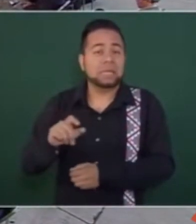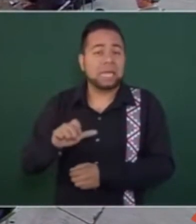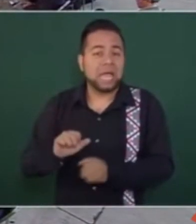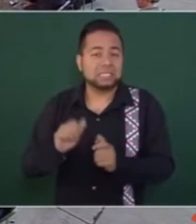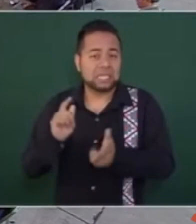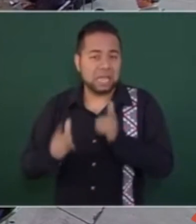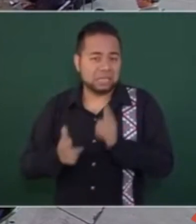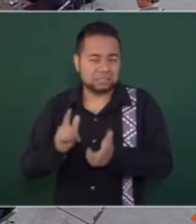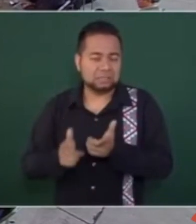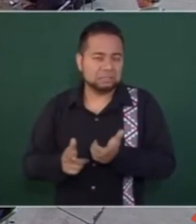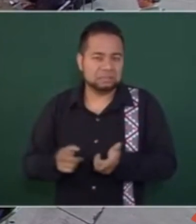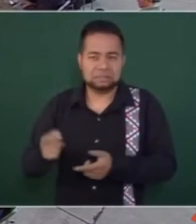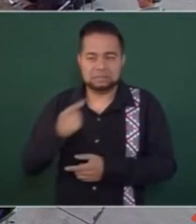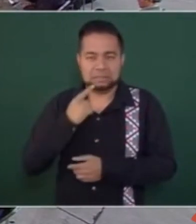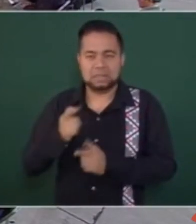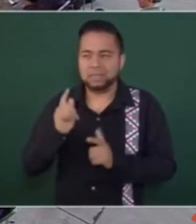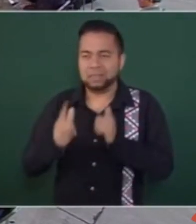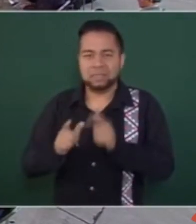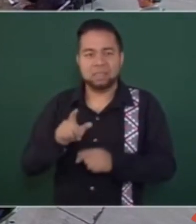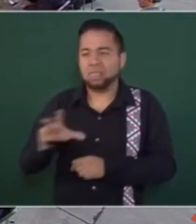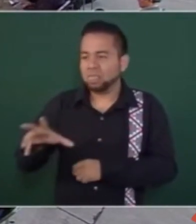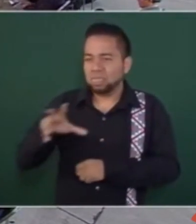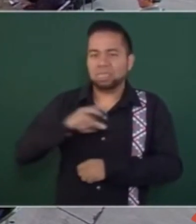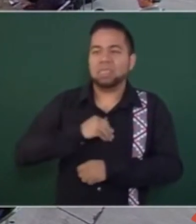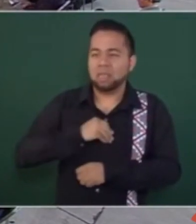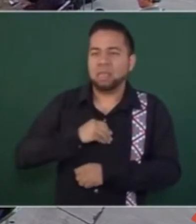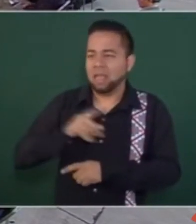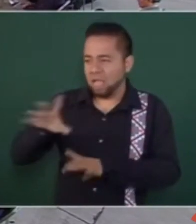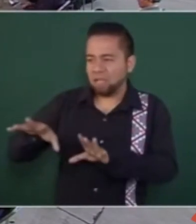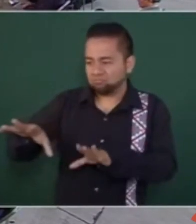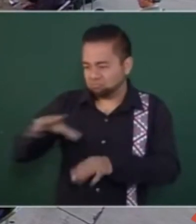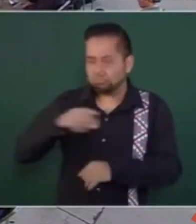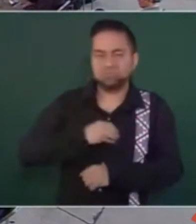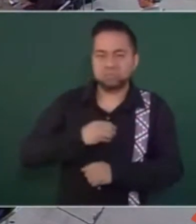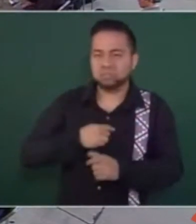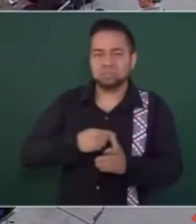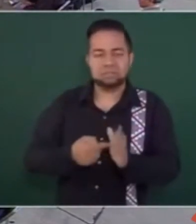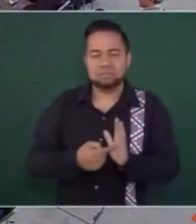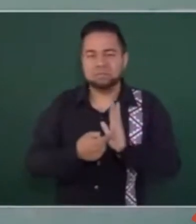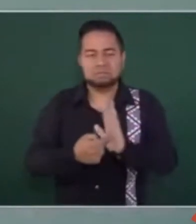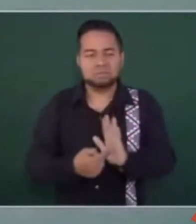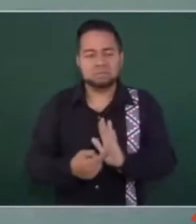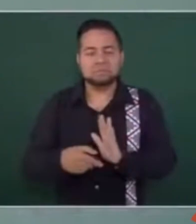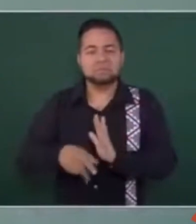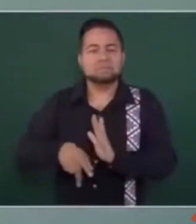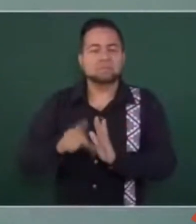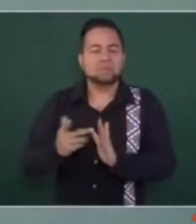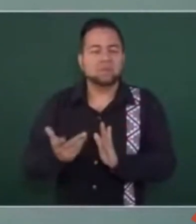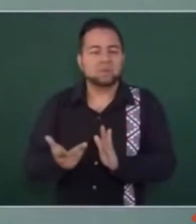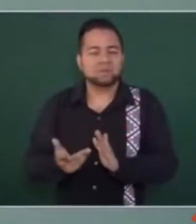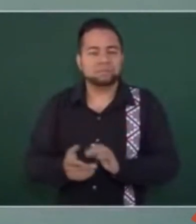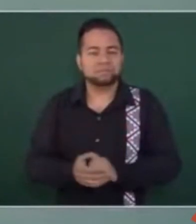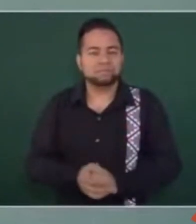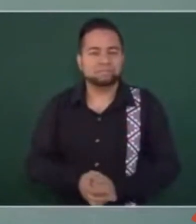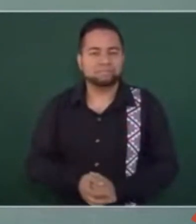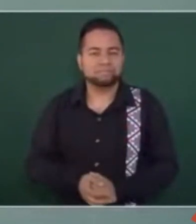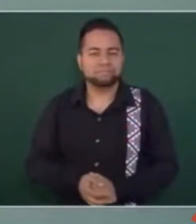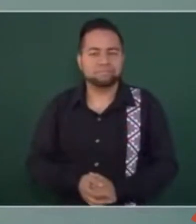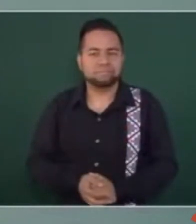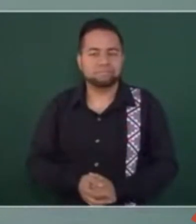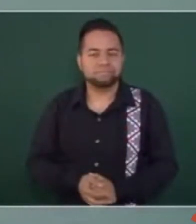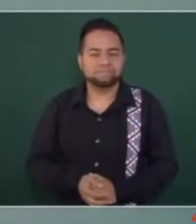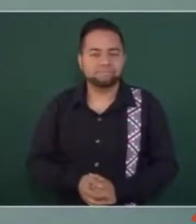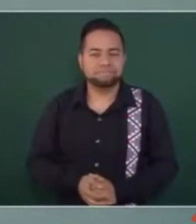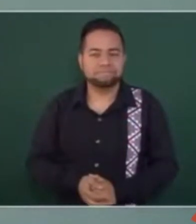le de Texas le copió a de Santis pero no no